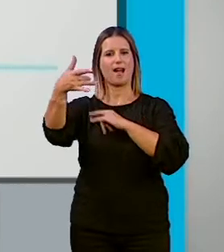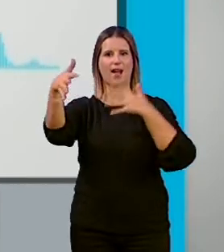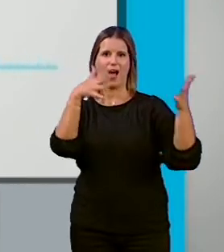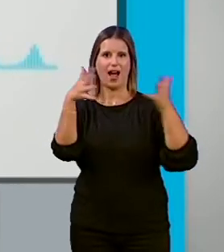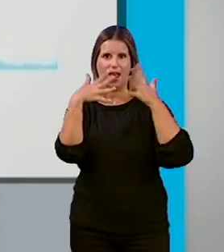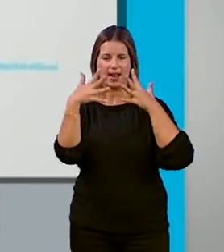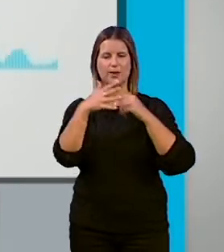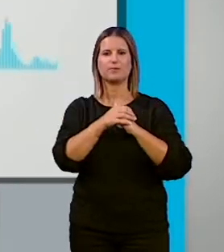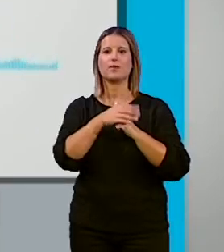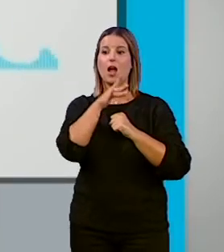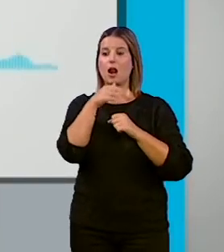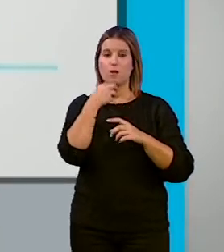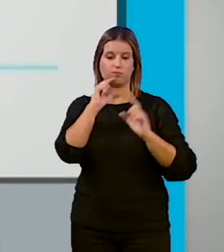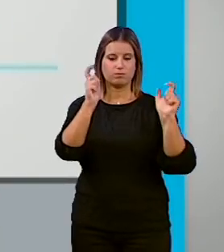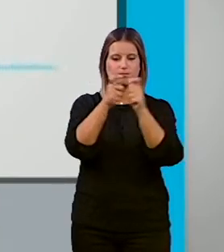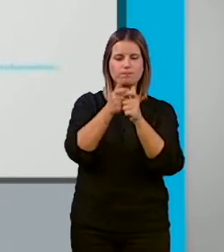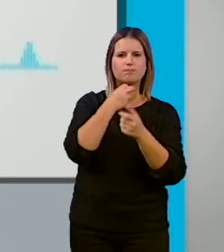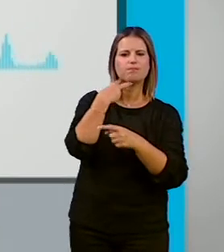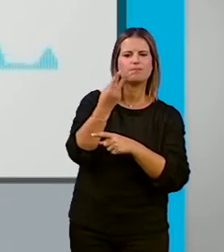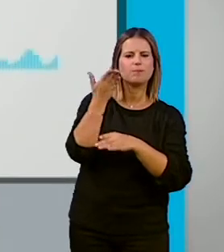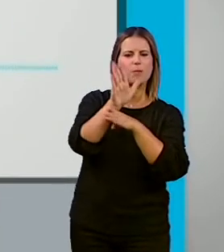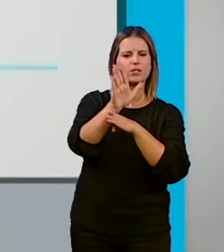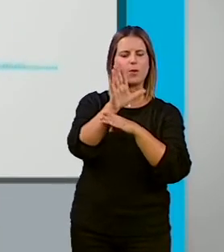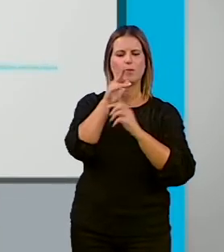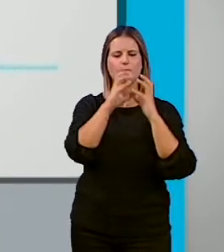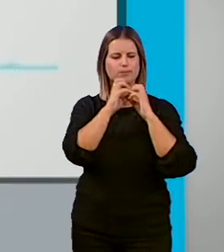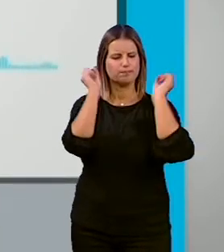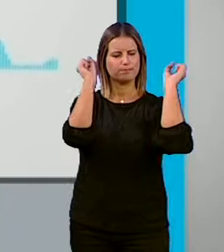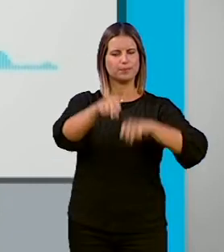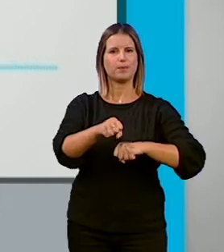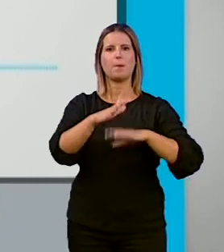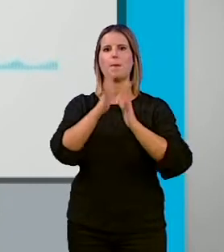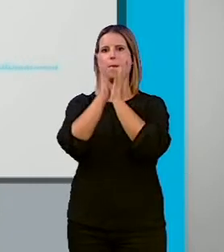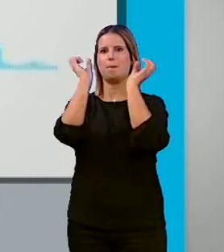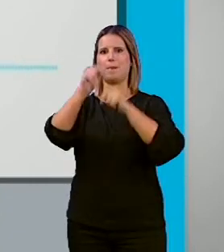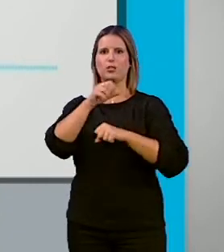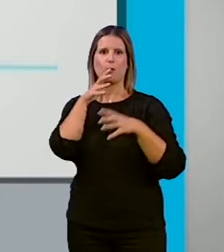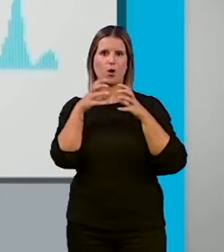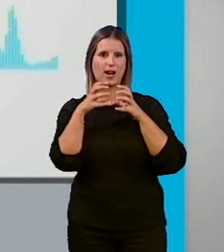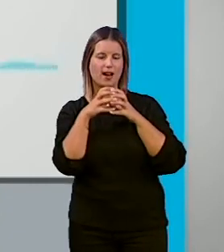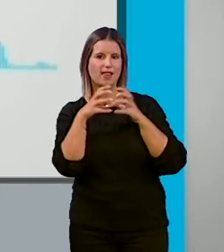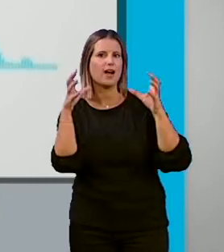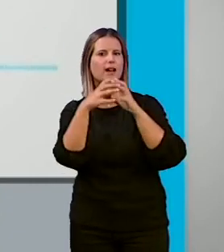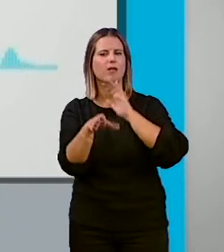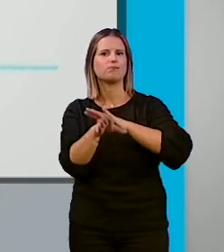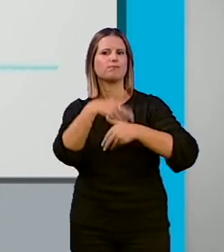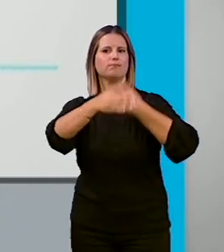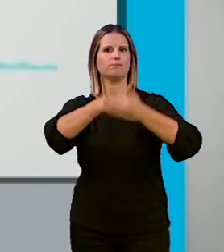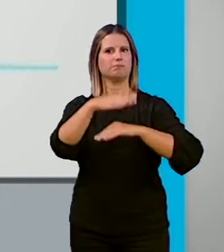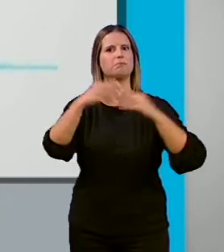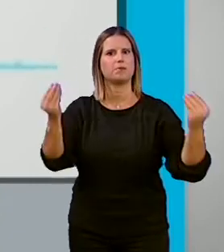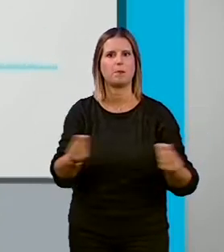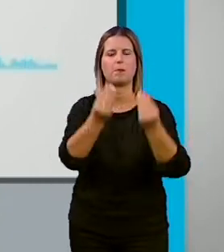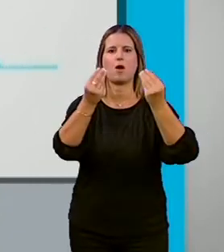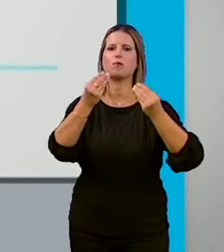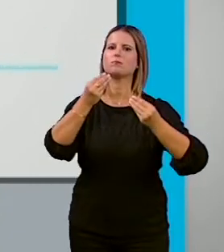la Junta de Portavoces, la que hoy hemos estado trabajando, el documento en torno al Pacto por Granada. Pacto por Granada que sigue avanzando a buen ritmo